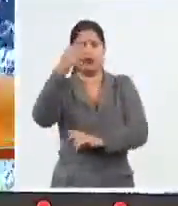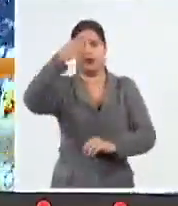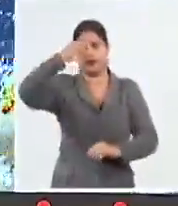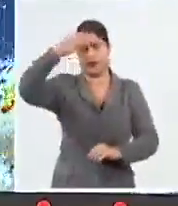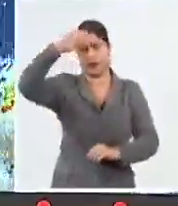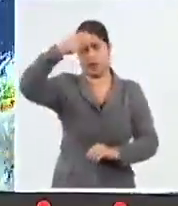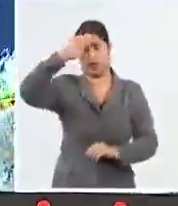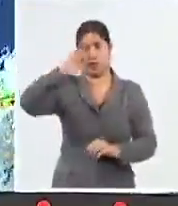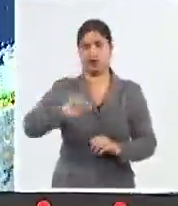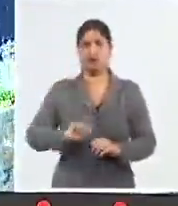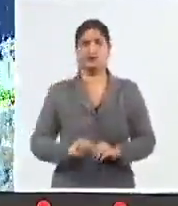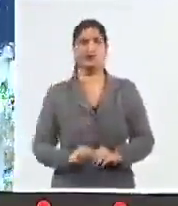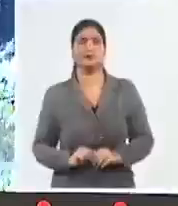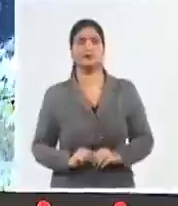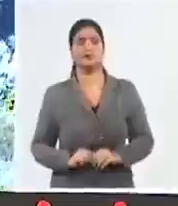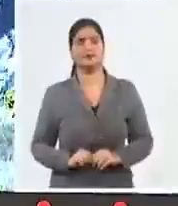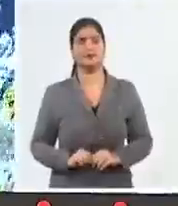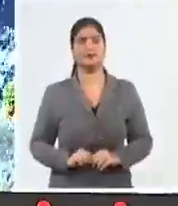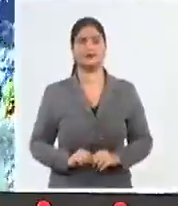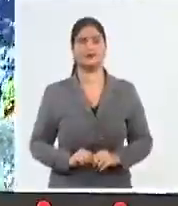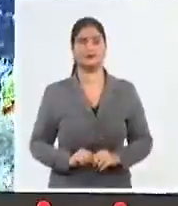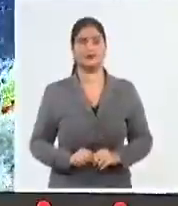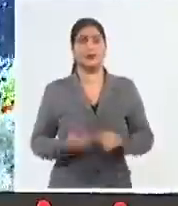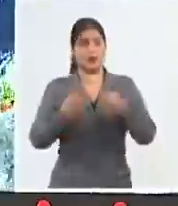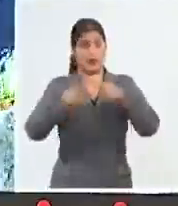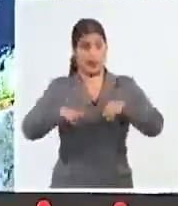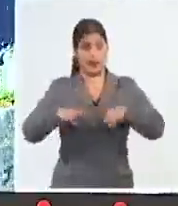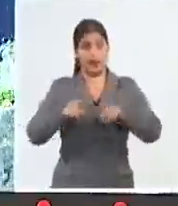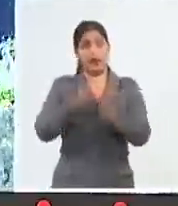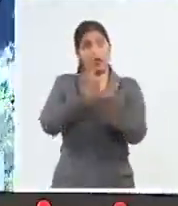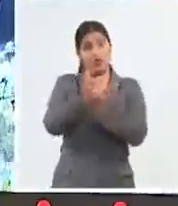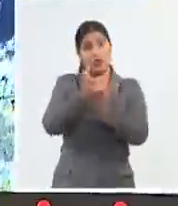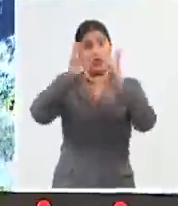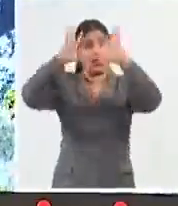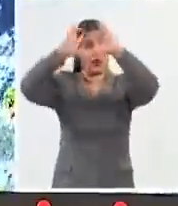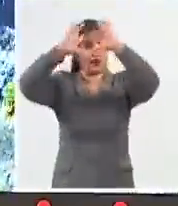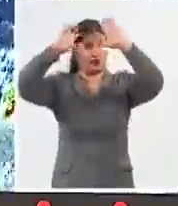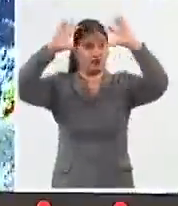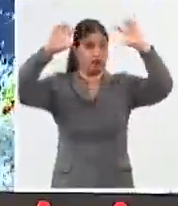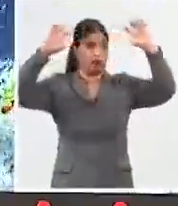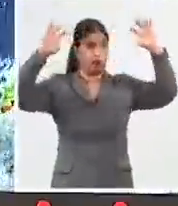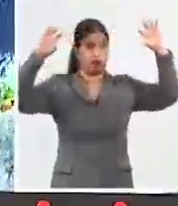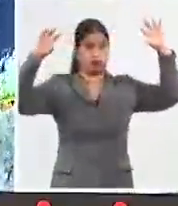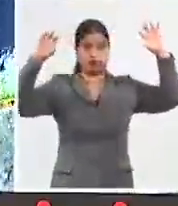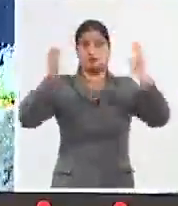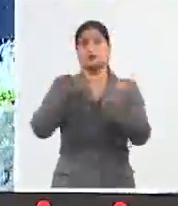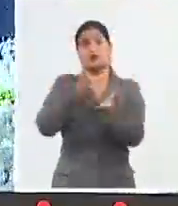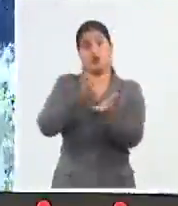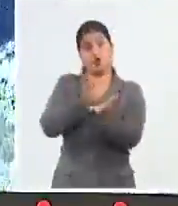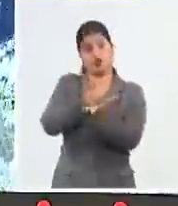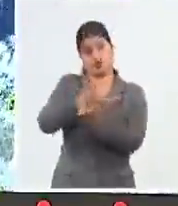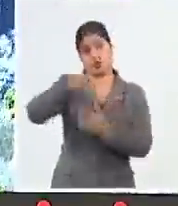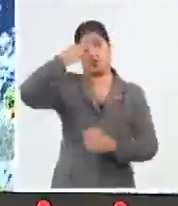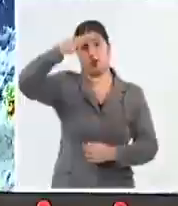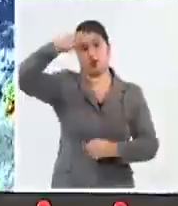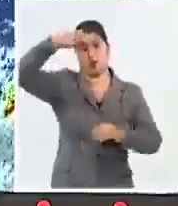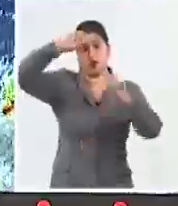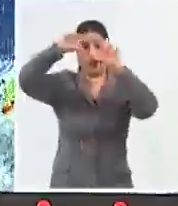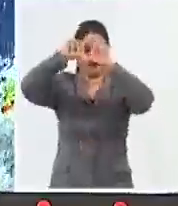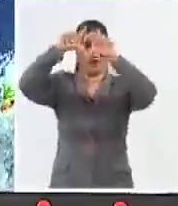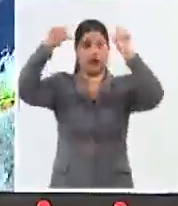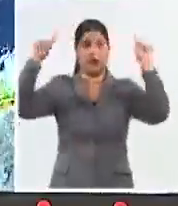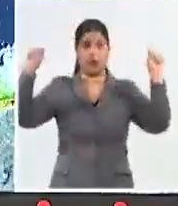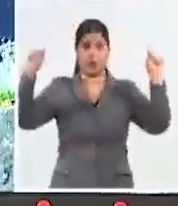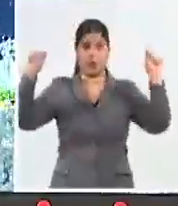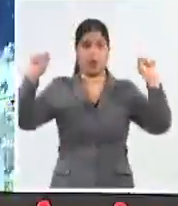sobre aguas del Golfo de México, pero todavía los nublados exteriores de la amplia circulación que ocupa casi todo el Golfo, también hasta